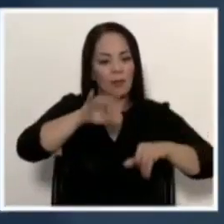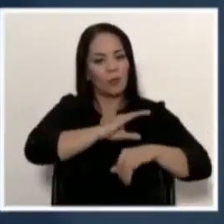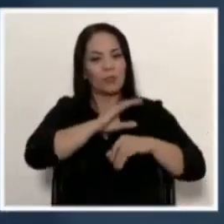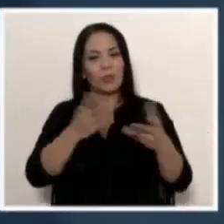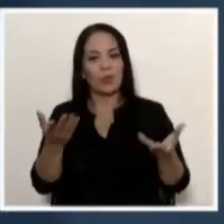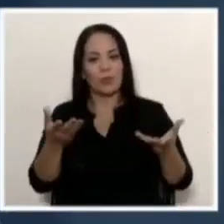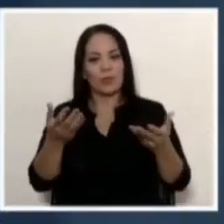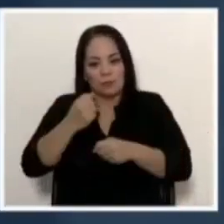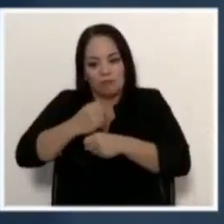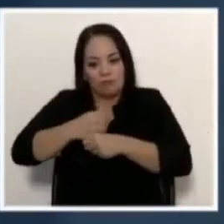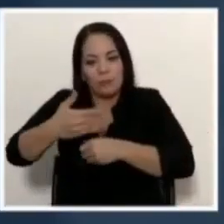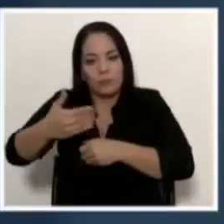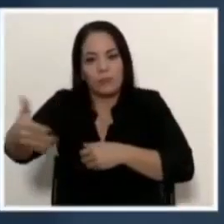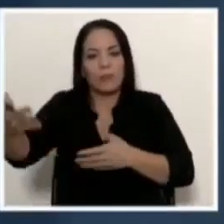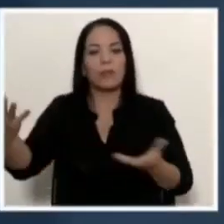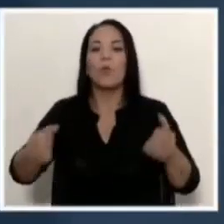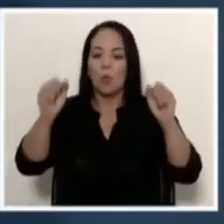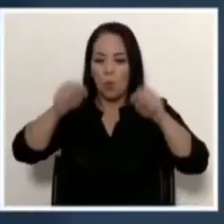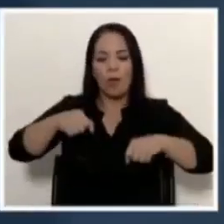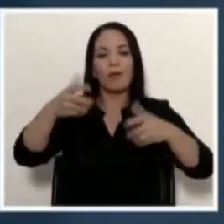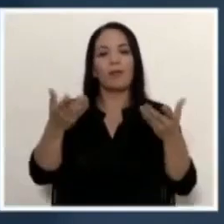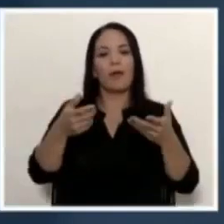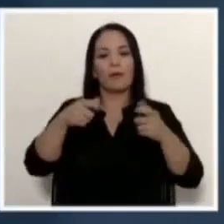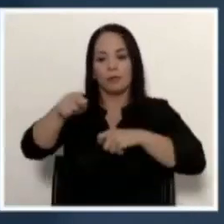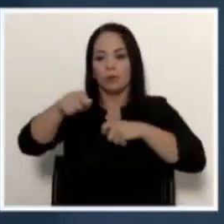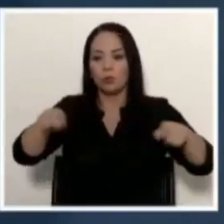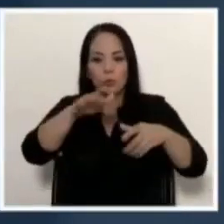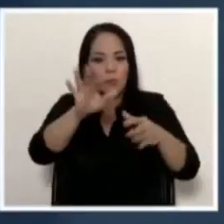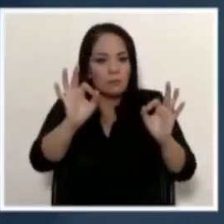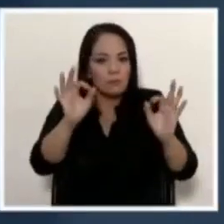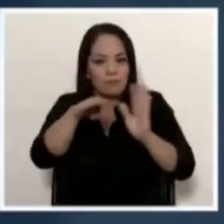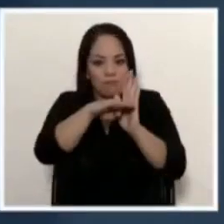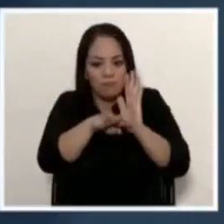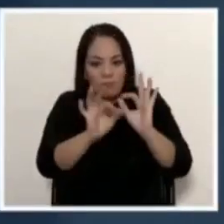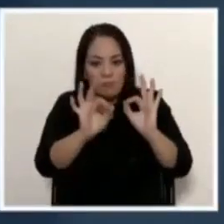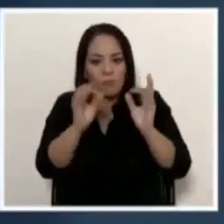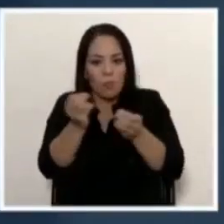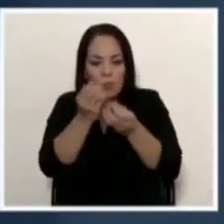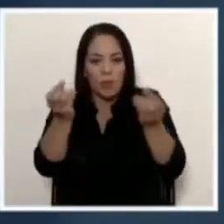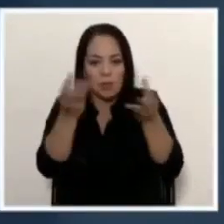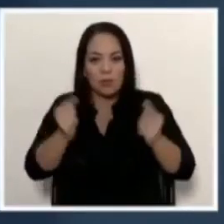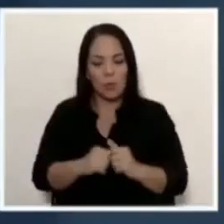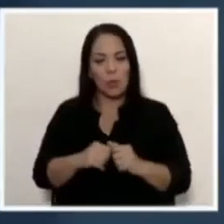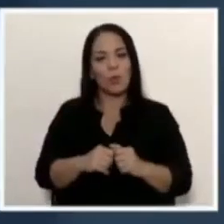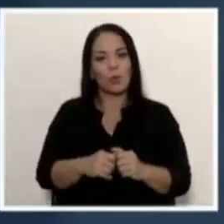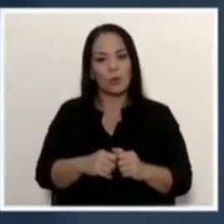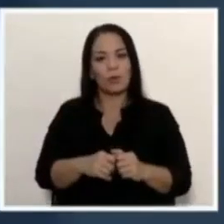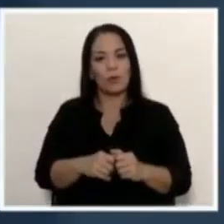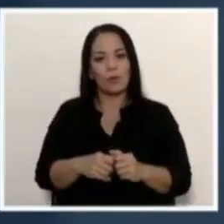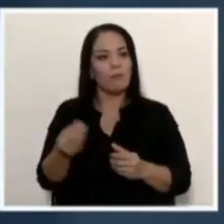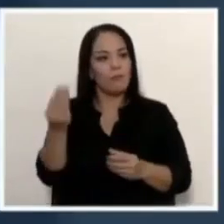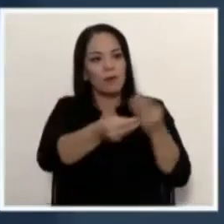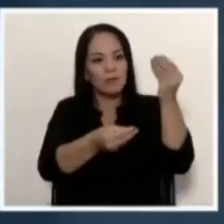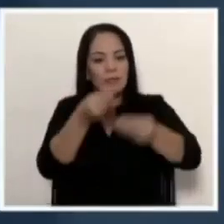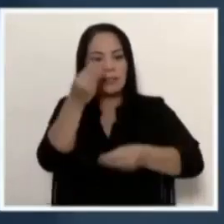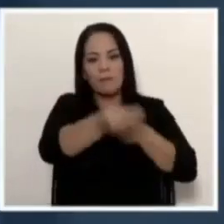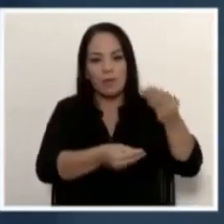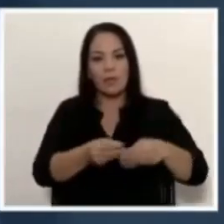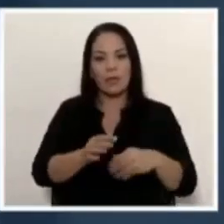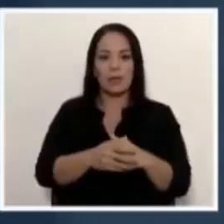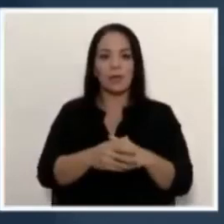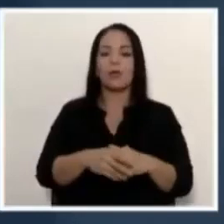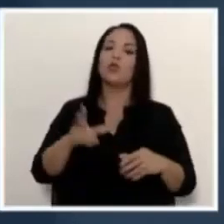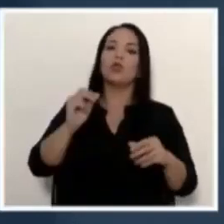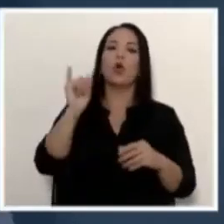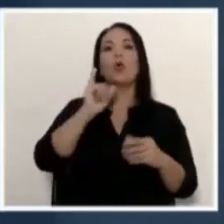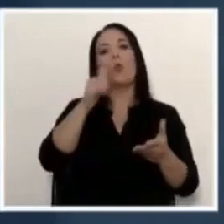rendimiento y que puedan ser medidas sus métricas de publicación para recibir esto y que no se vea como un premio o